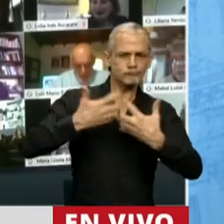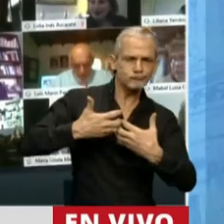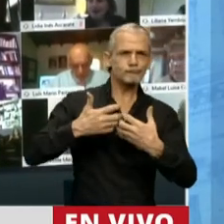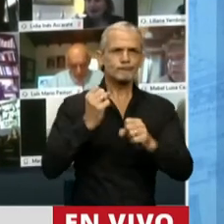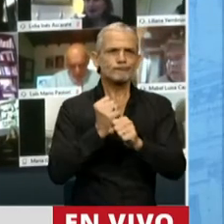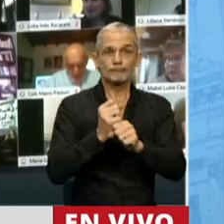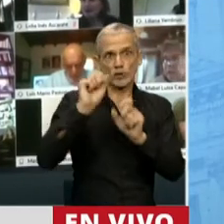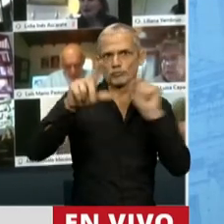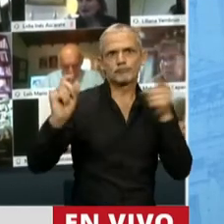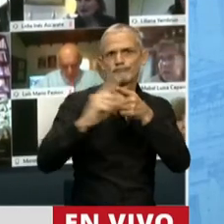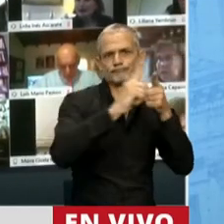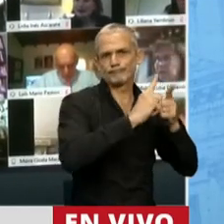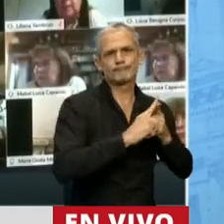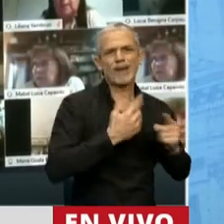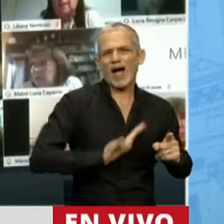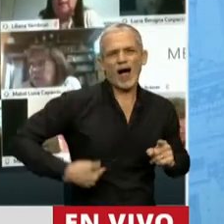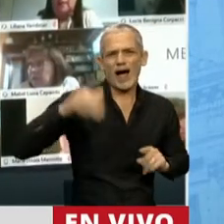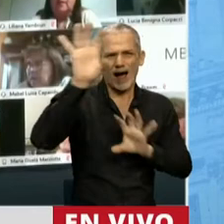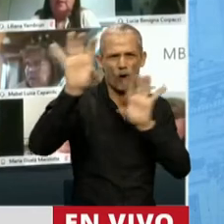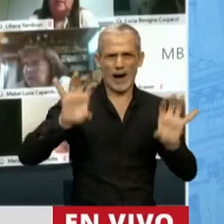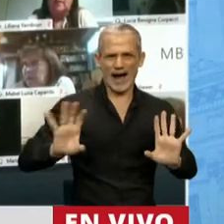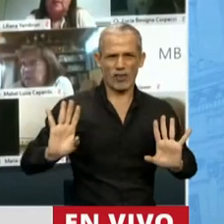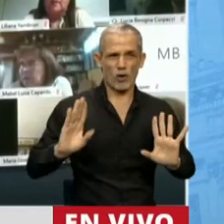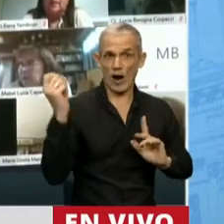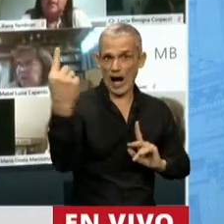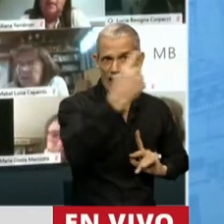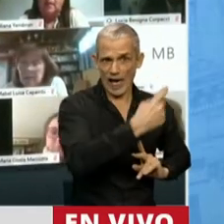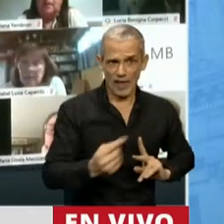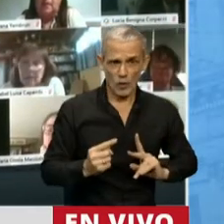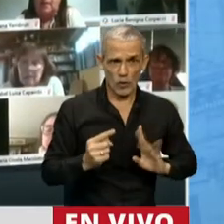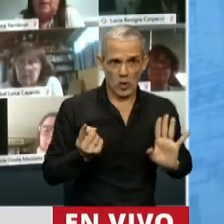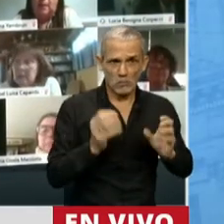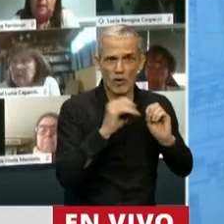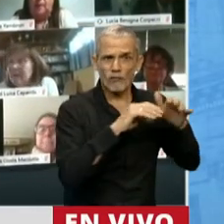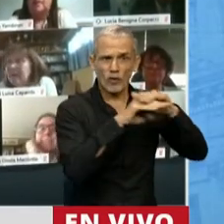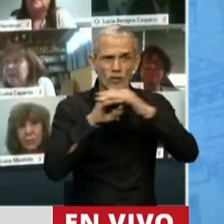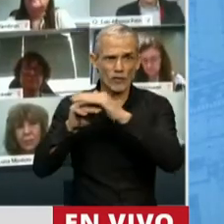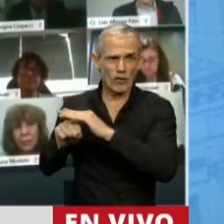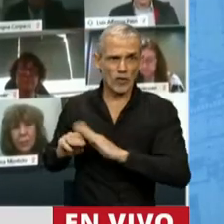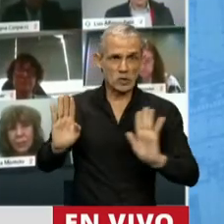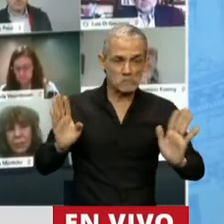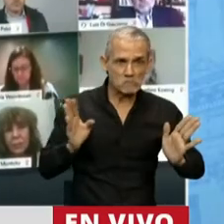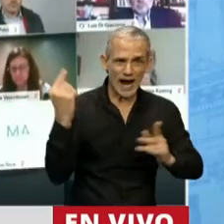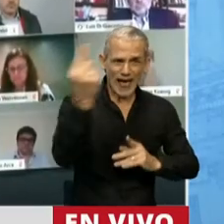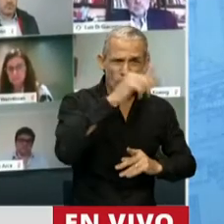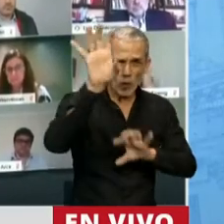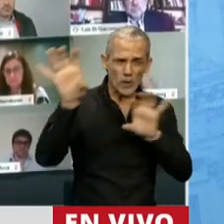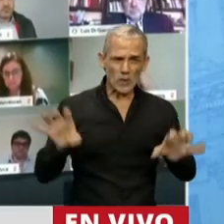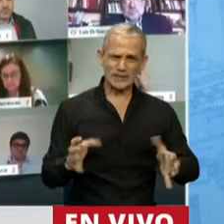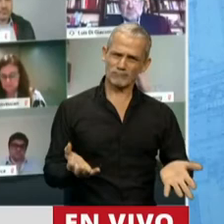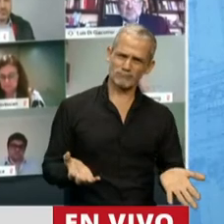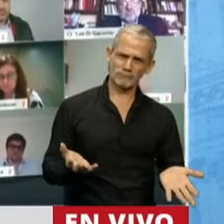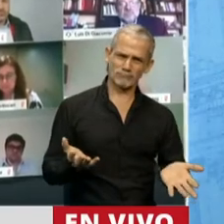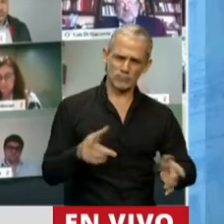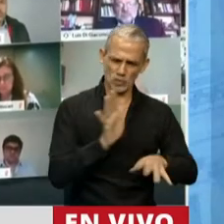a través de los gobernadores en un fondo fiduciario. Esto significa básicamente que para el